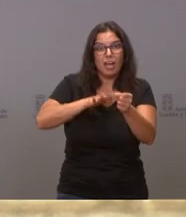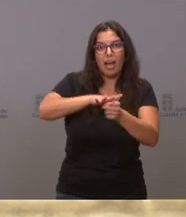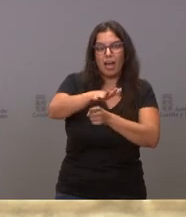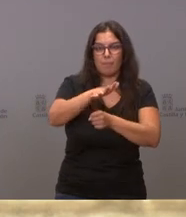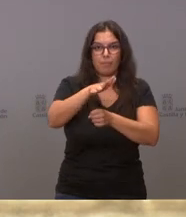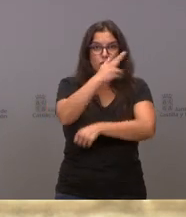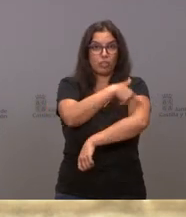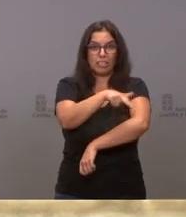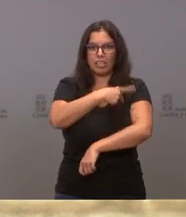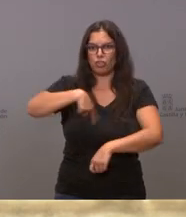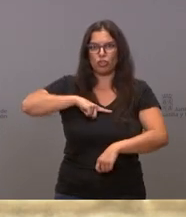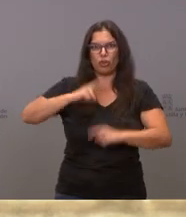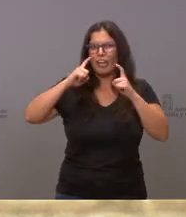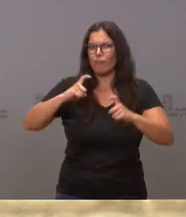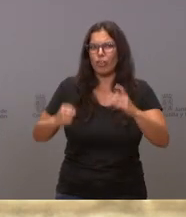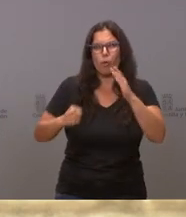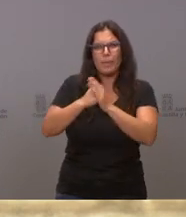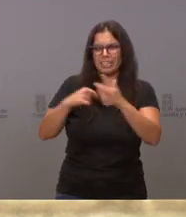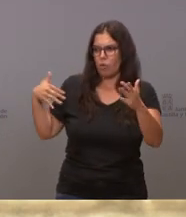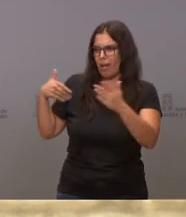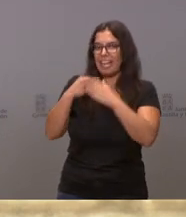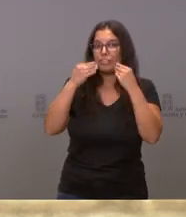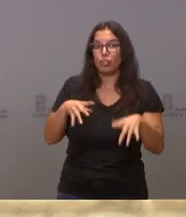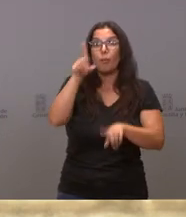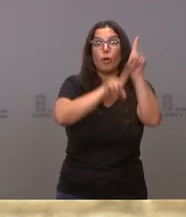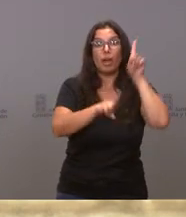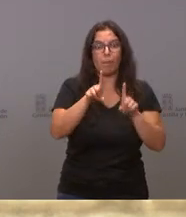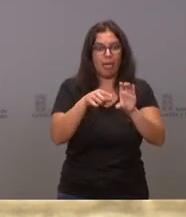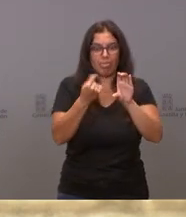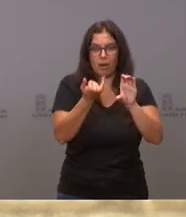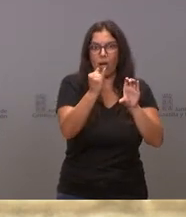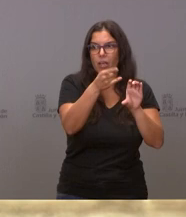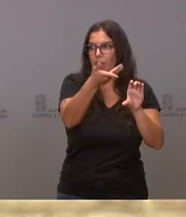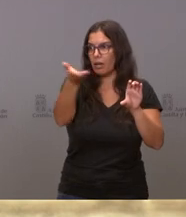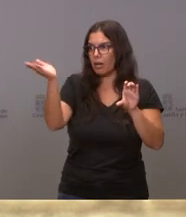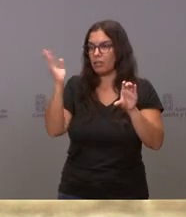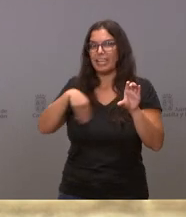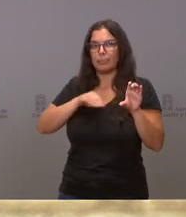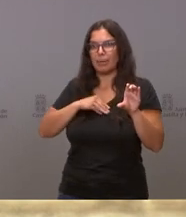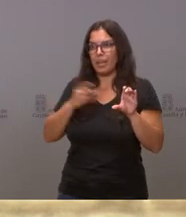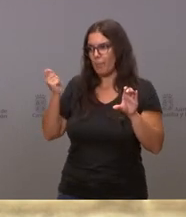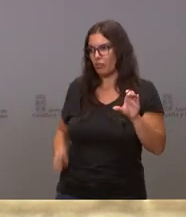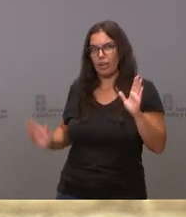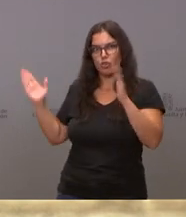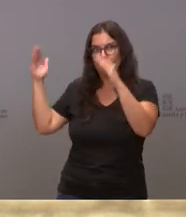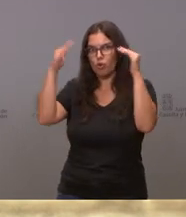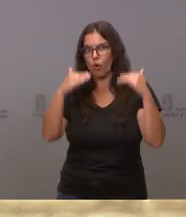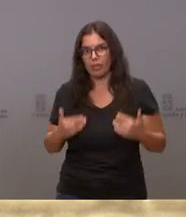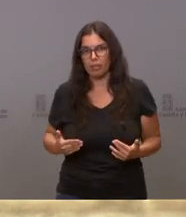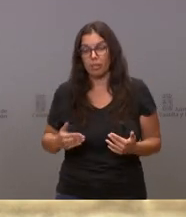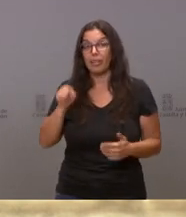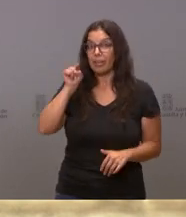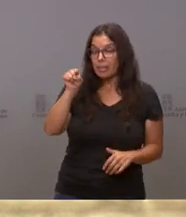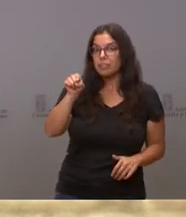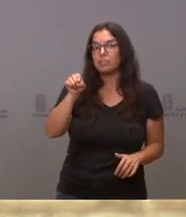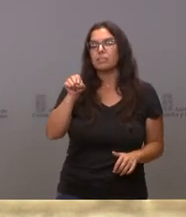la historia de la Junta de Castilla y León. Nuestro problema es una falta de profesionales en España. Por eso es uno de los